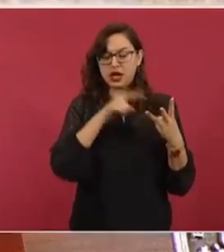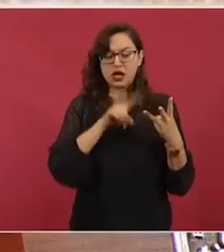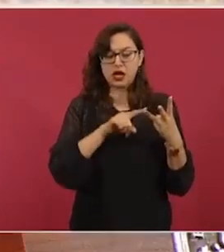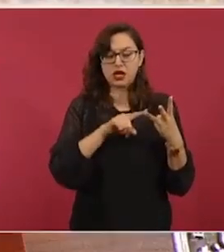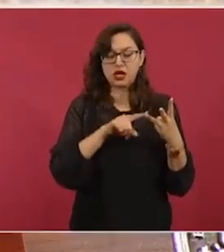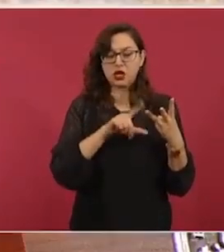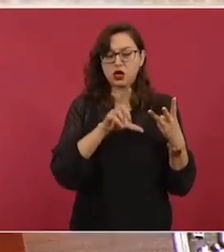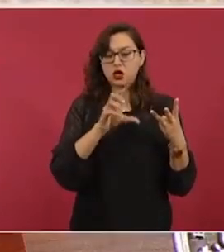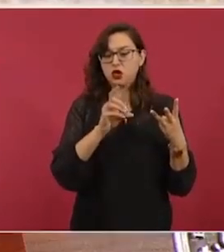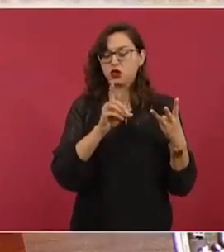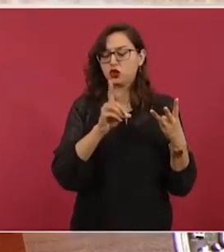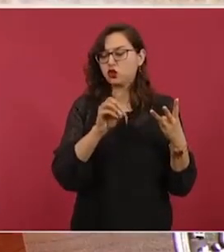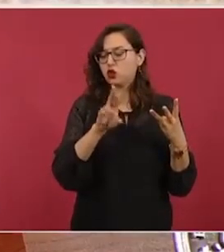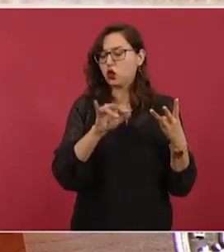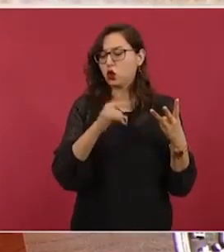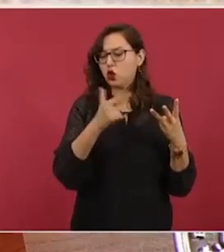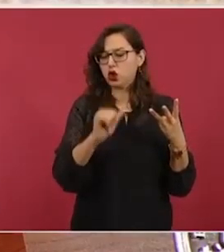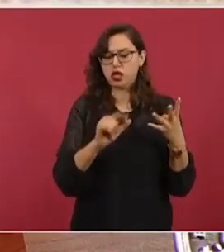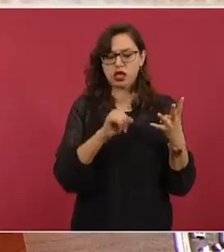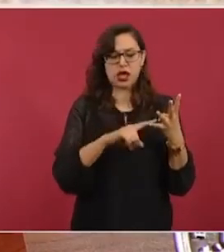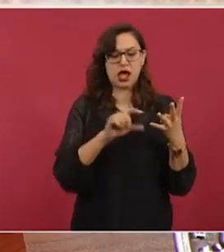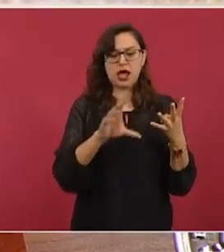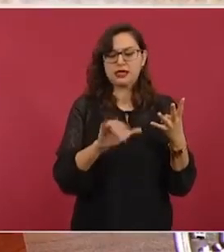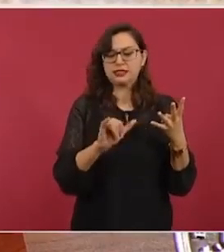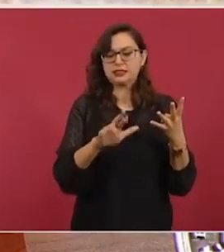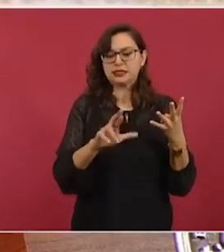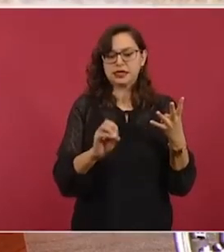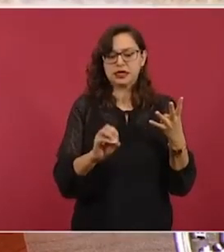López-Dóriga, Ciro,